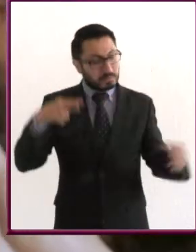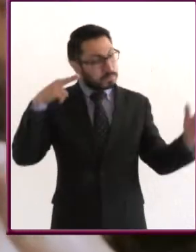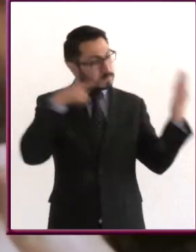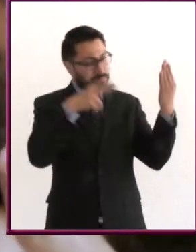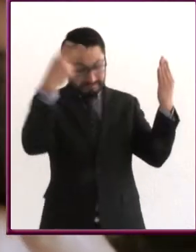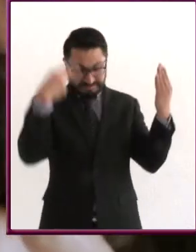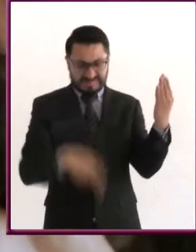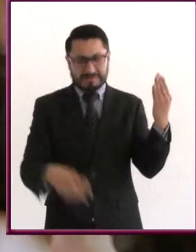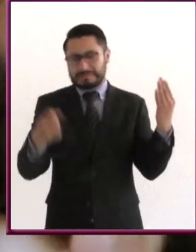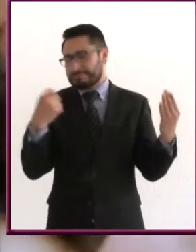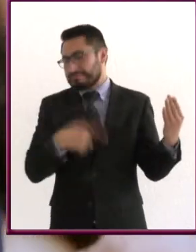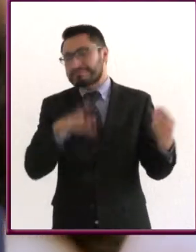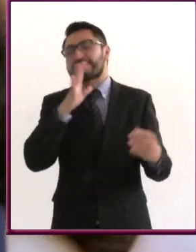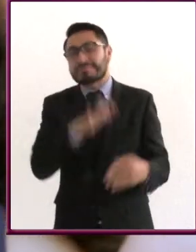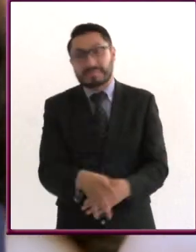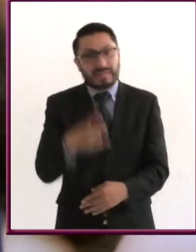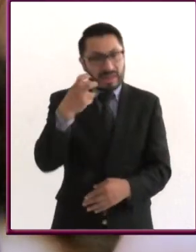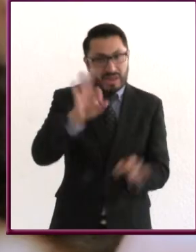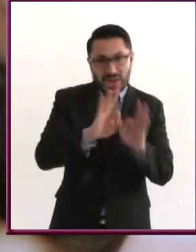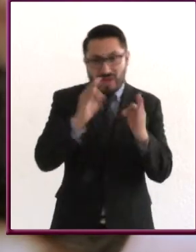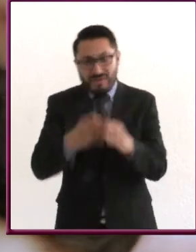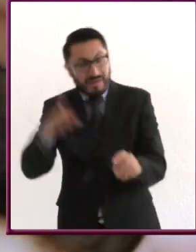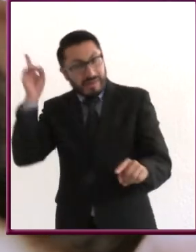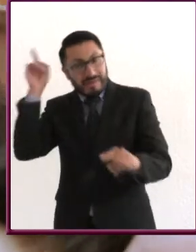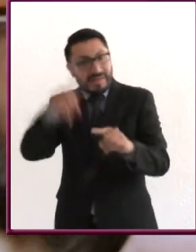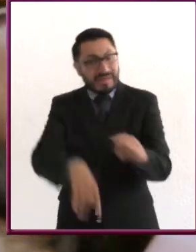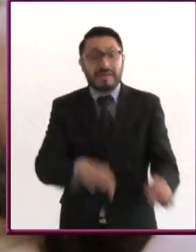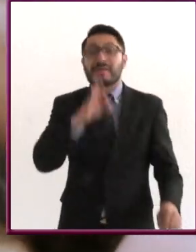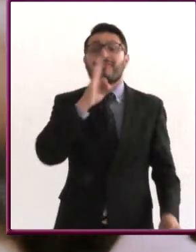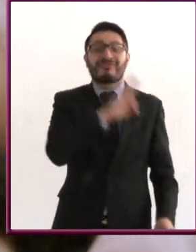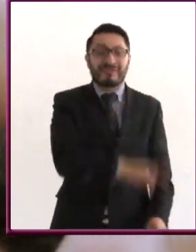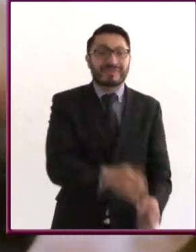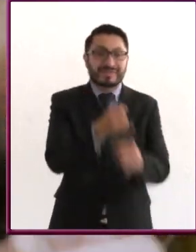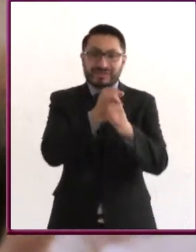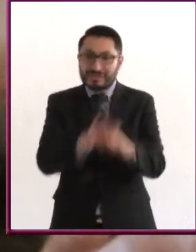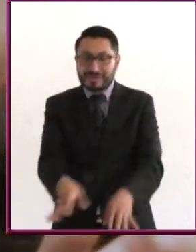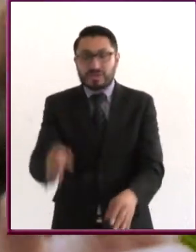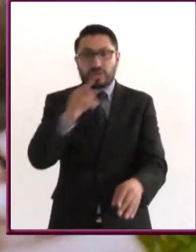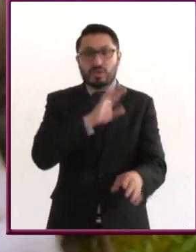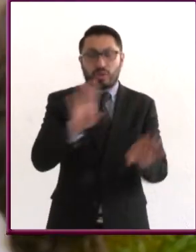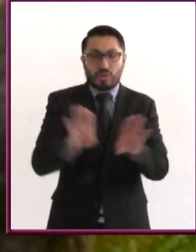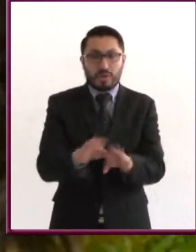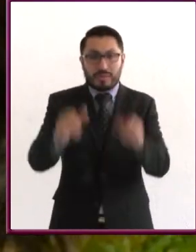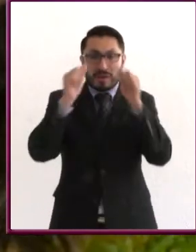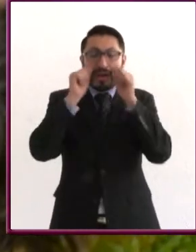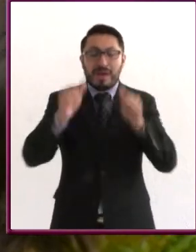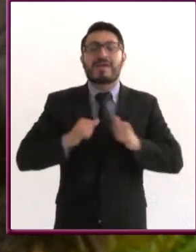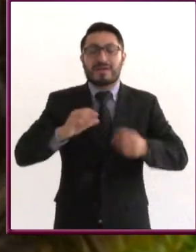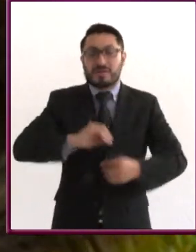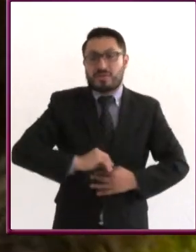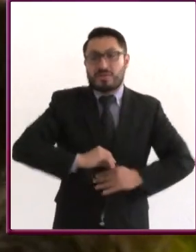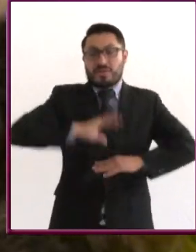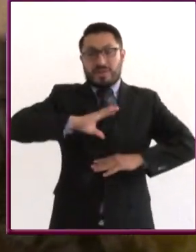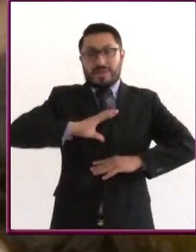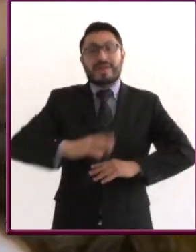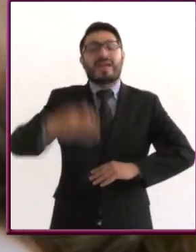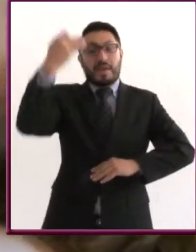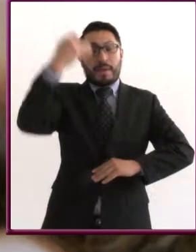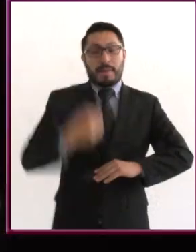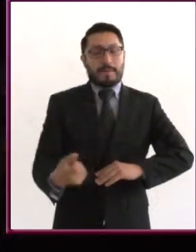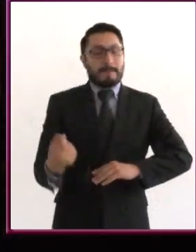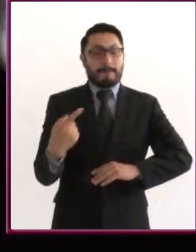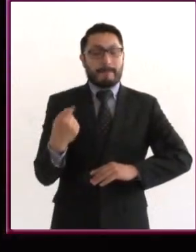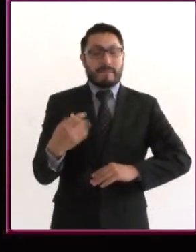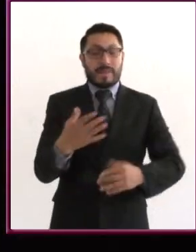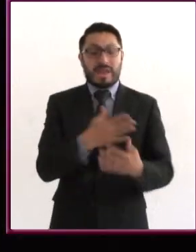Una forma de contrarrestar estos mensajes es atendiendo a nuestra autoestima, fortaleciendo nuestra autoaceptación y amor propio.